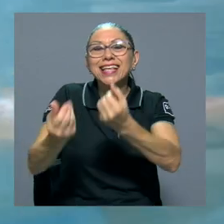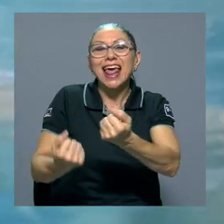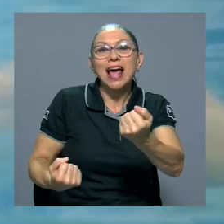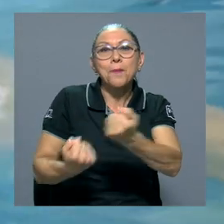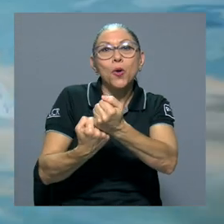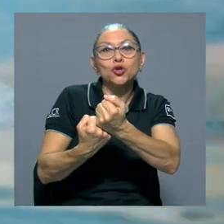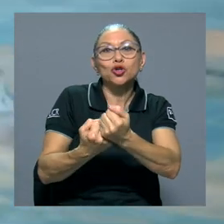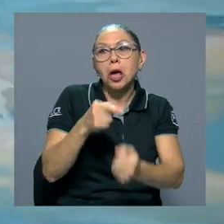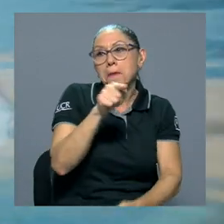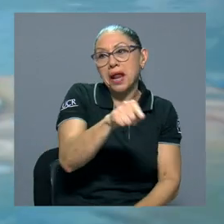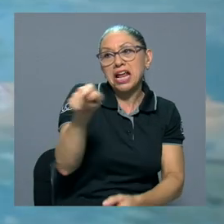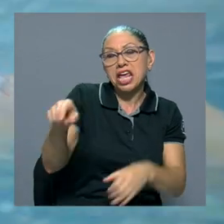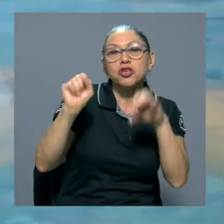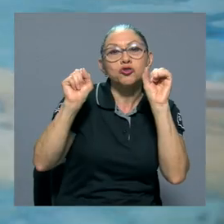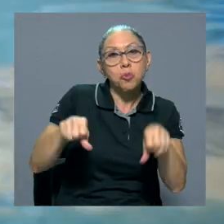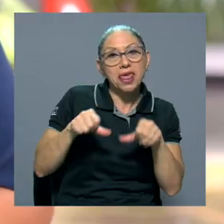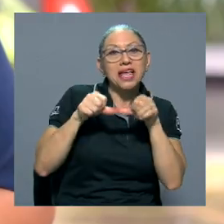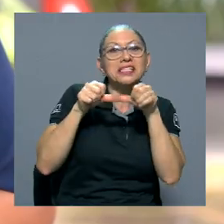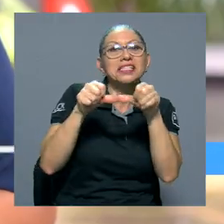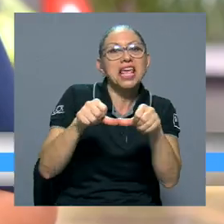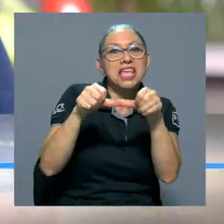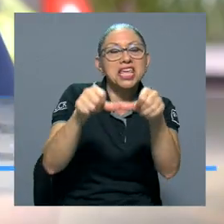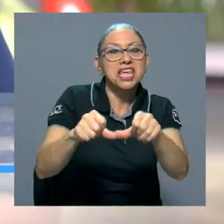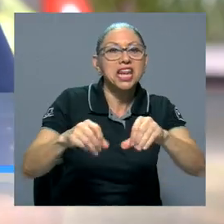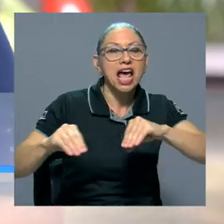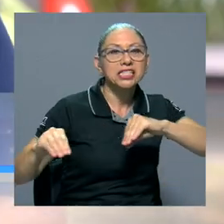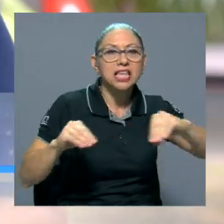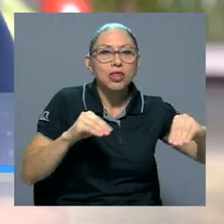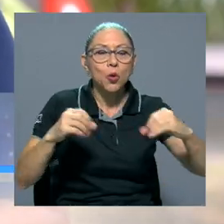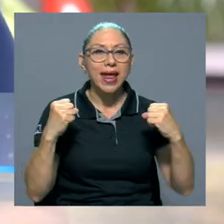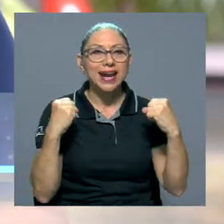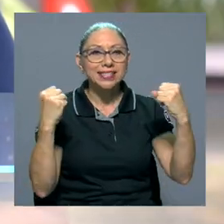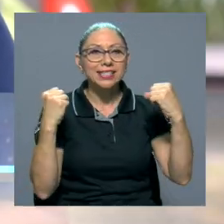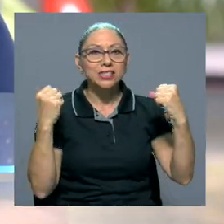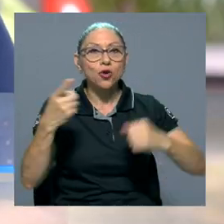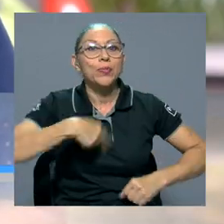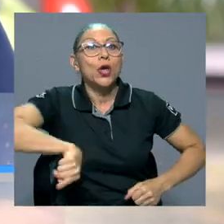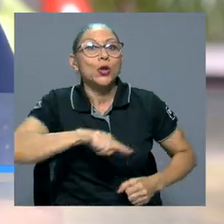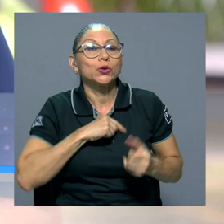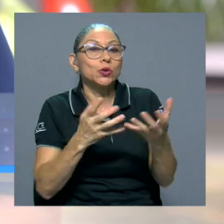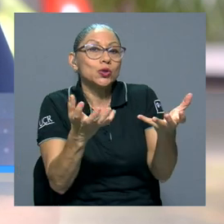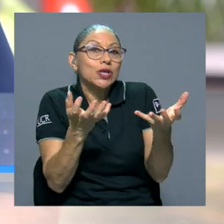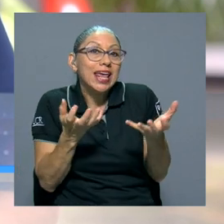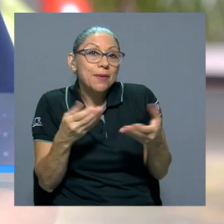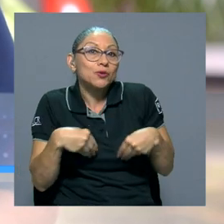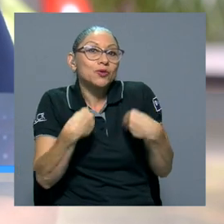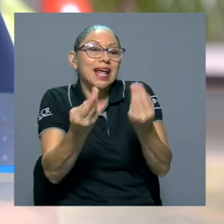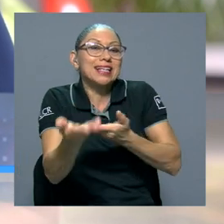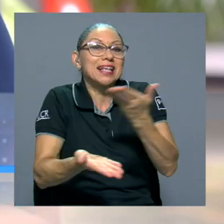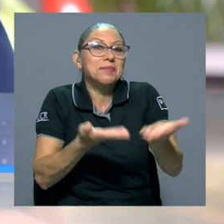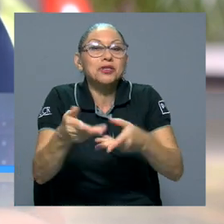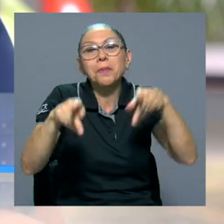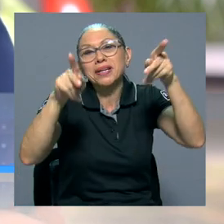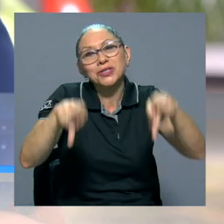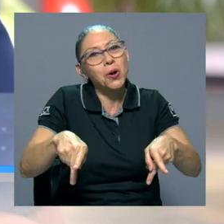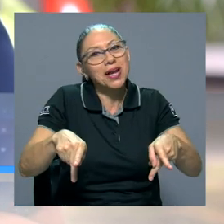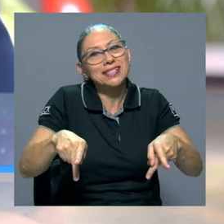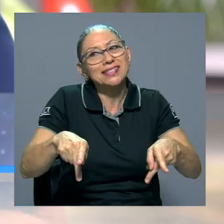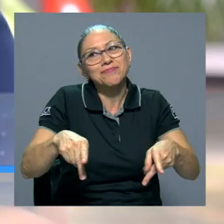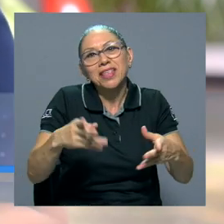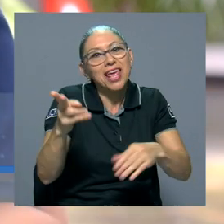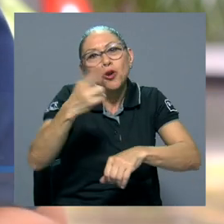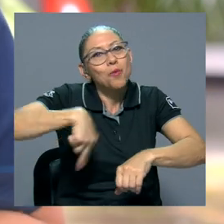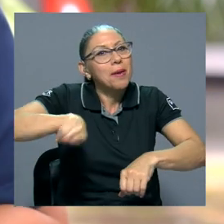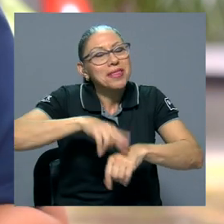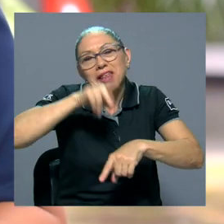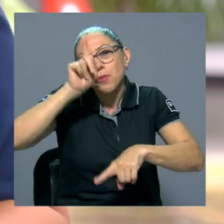puedan seguir haciendo ejercicio. Nosotros lo que buscamos es poder ofrecer este servicio a personas que normalmente no tienen la facilidad